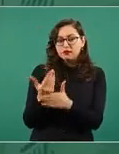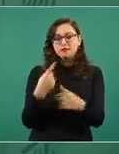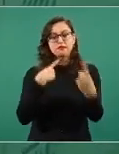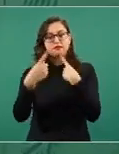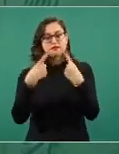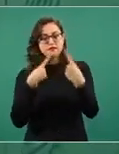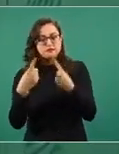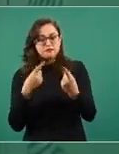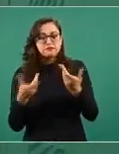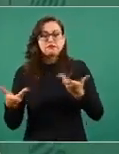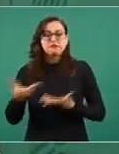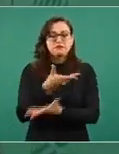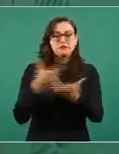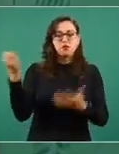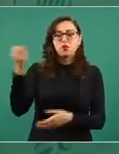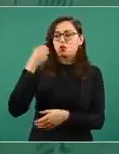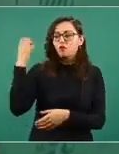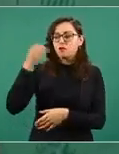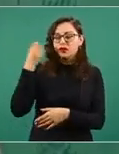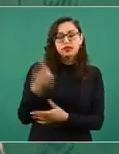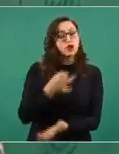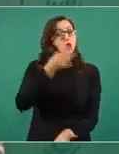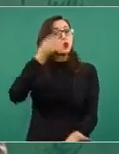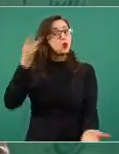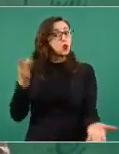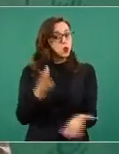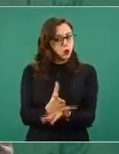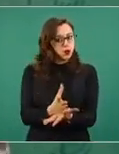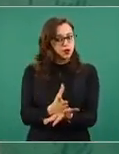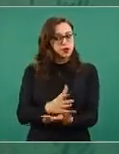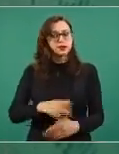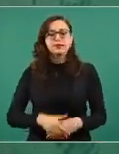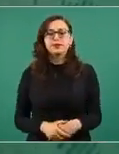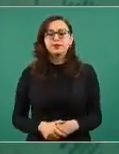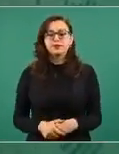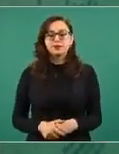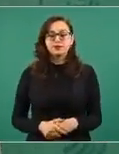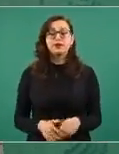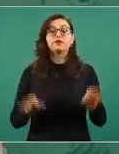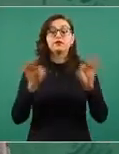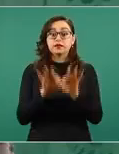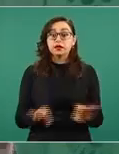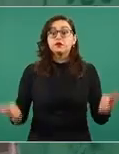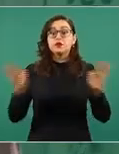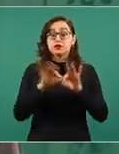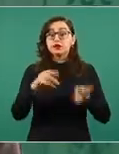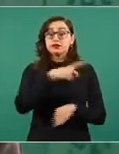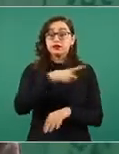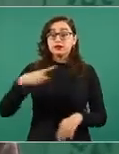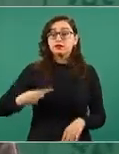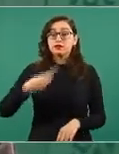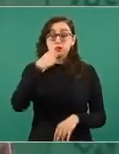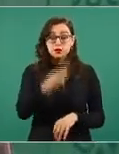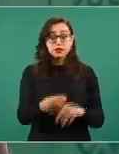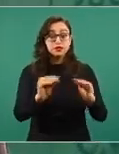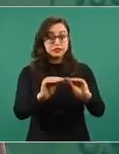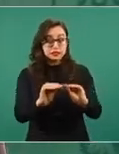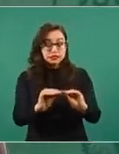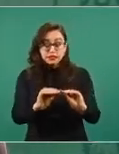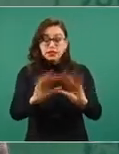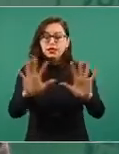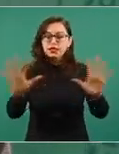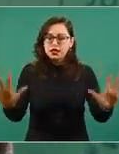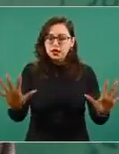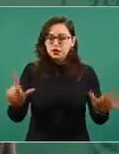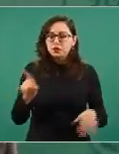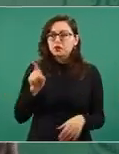las conferencias matutinas. Es muy importante hacer hincapié en este punto, la instrucción que